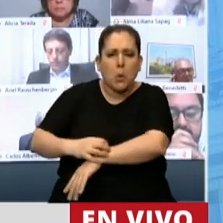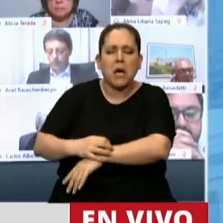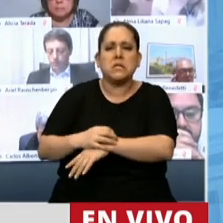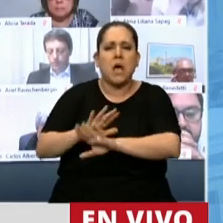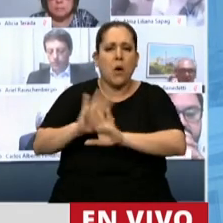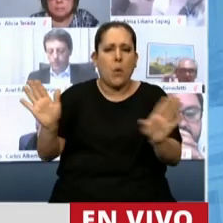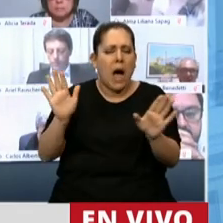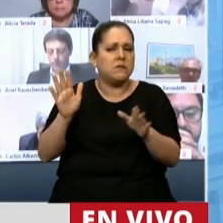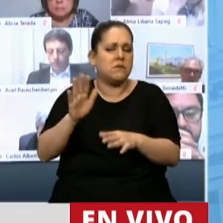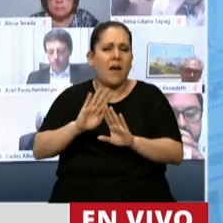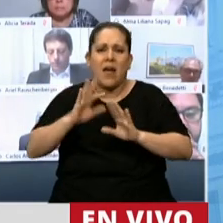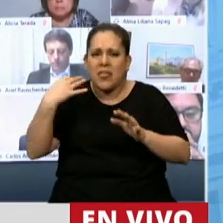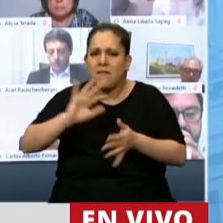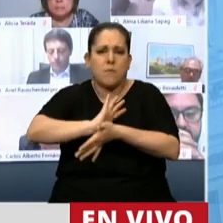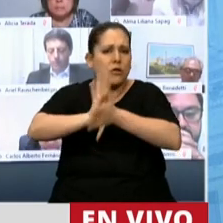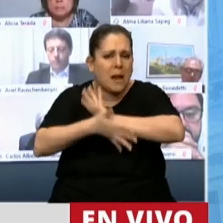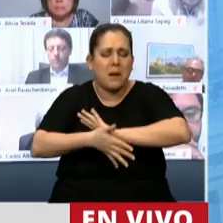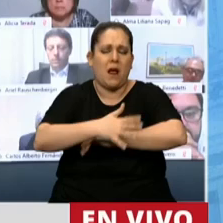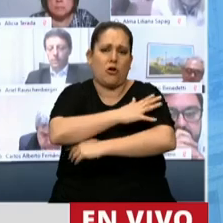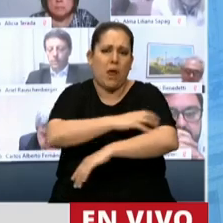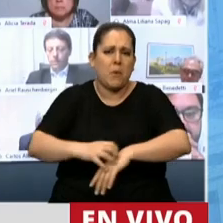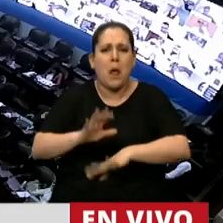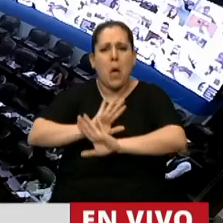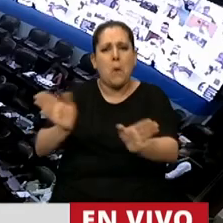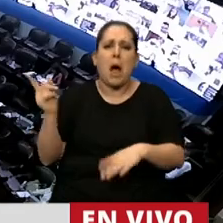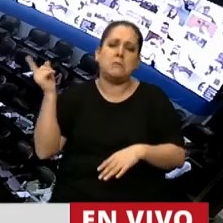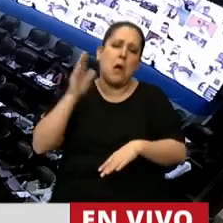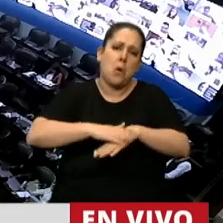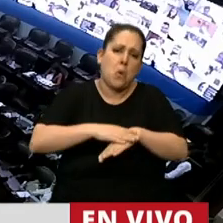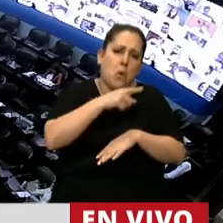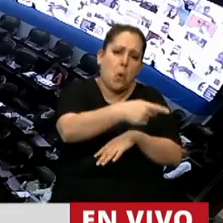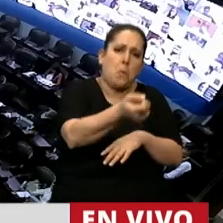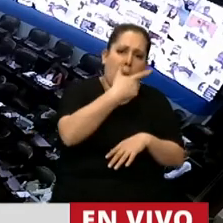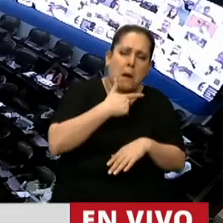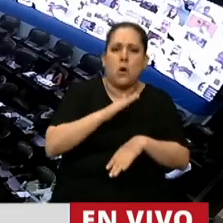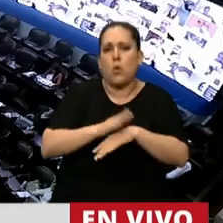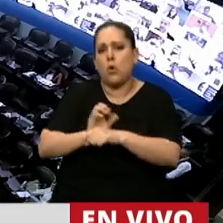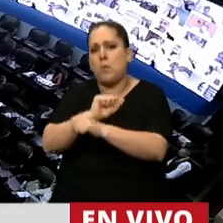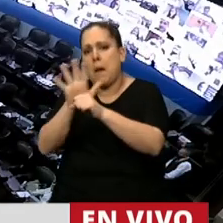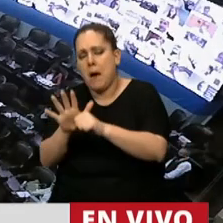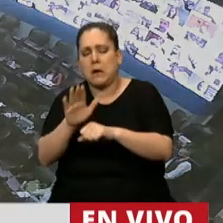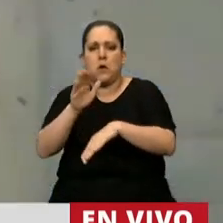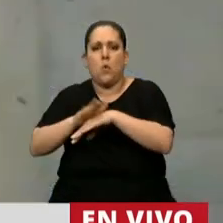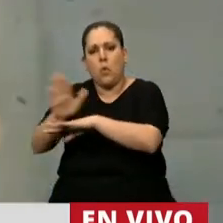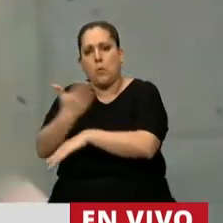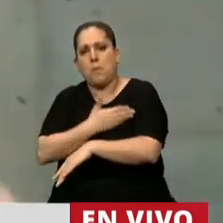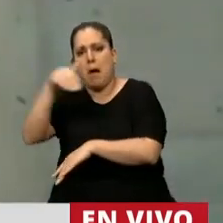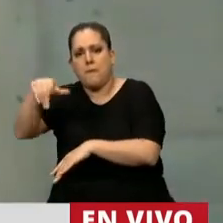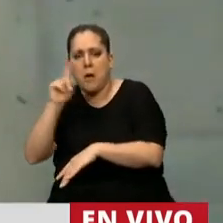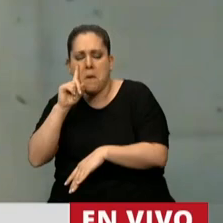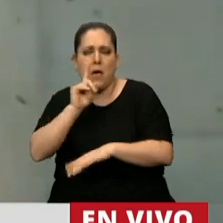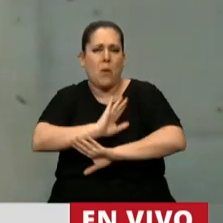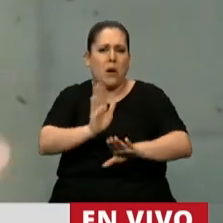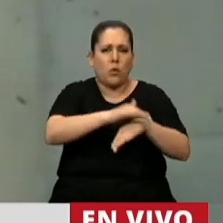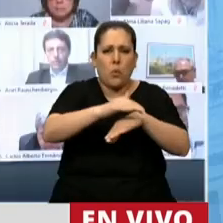la pobreza. Dejen de echarle la culpa a Macri, a la pandemia, al fondo, al no fondo. Que no hay condiciones